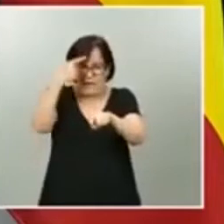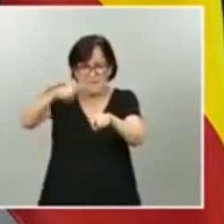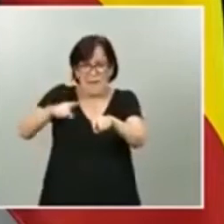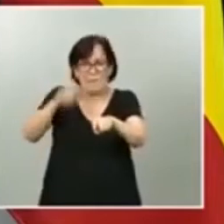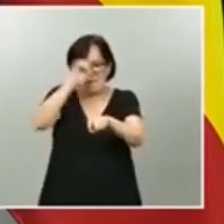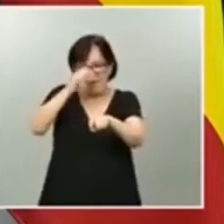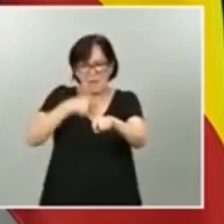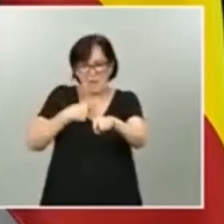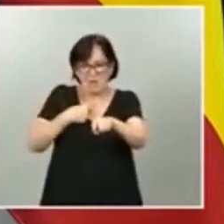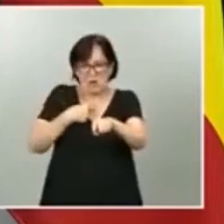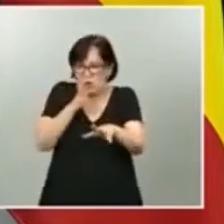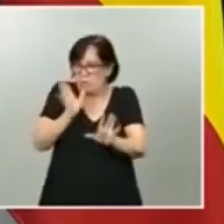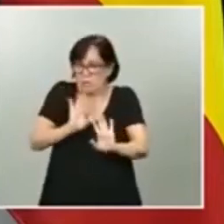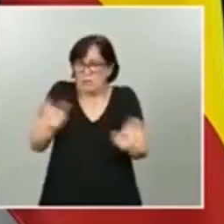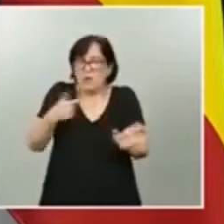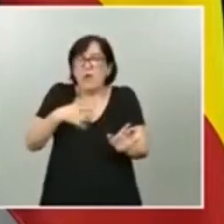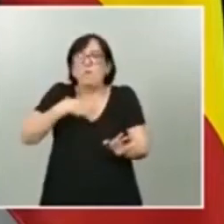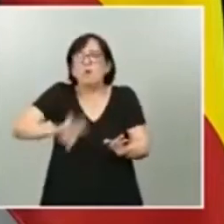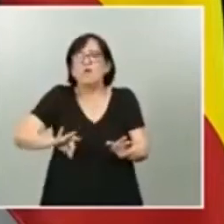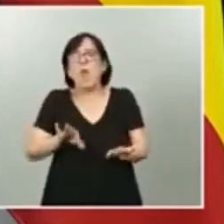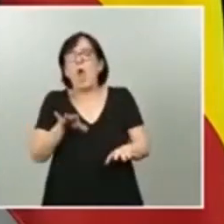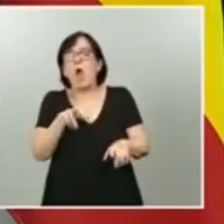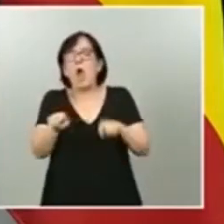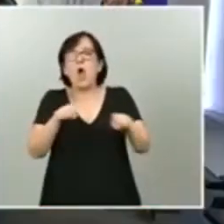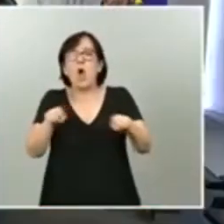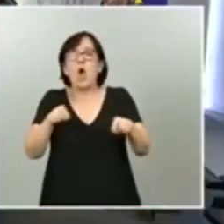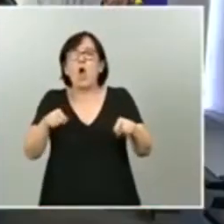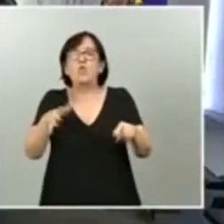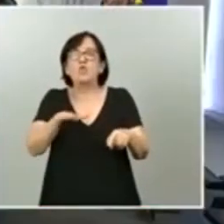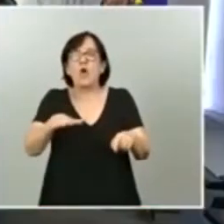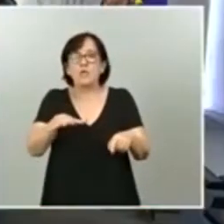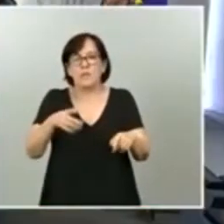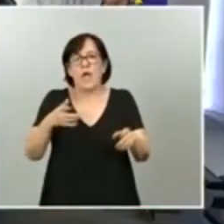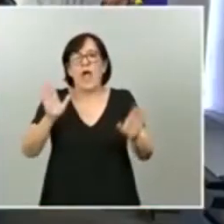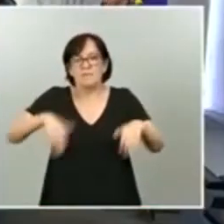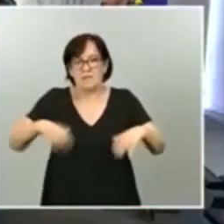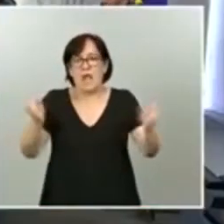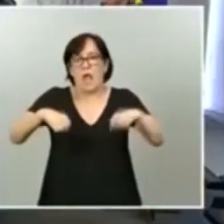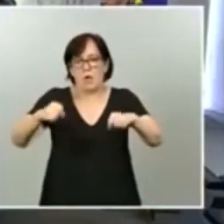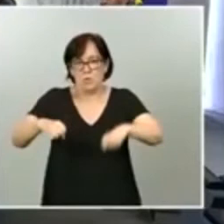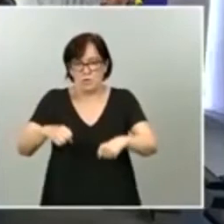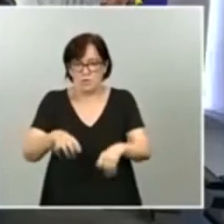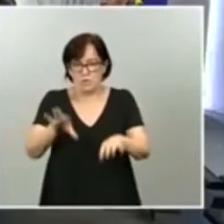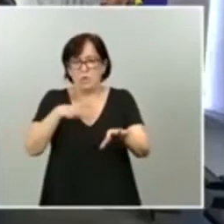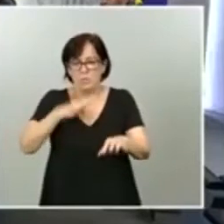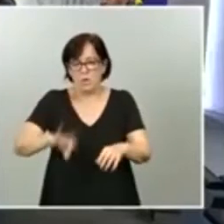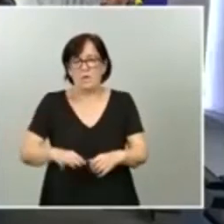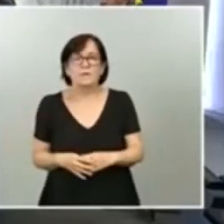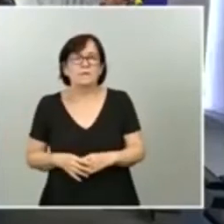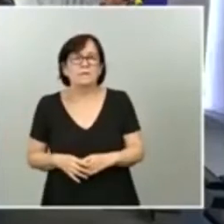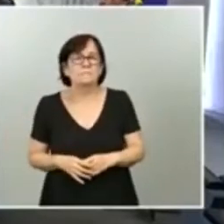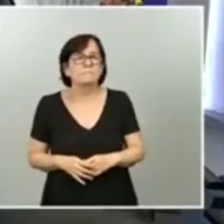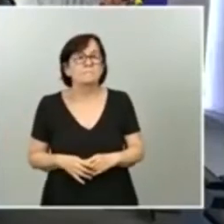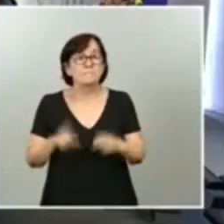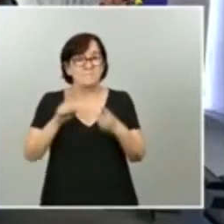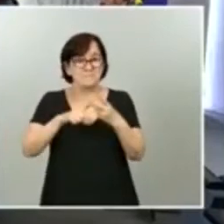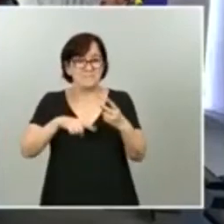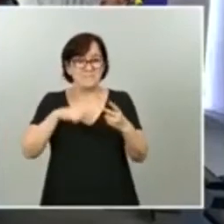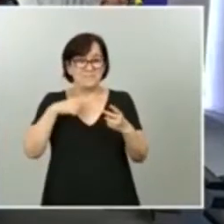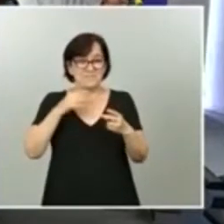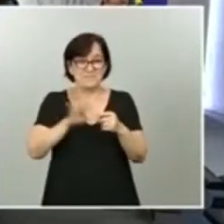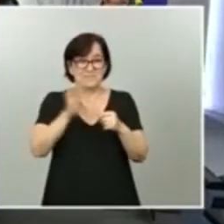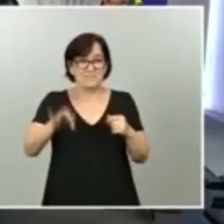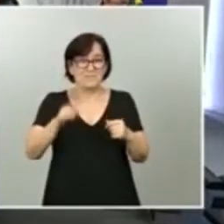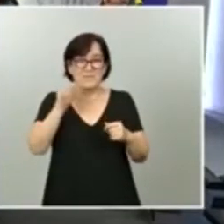posible que el Gobierno encuentre acuerdos. En relación con la siguiente pregunta, bueno, creo que tanto el ministro